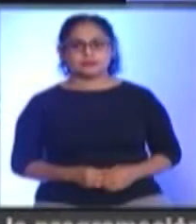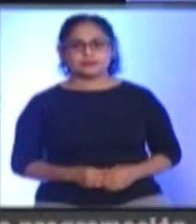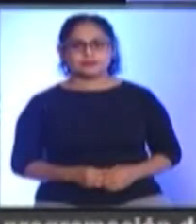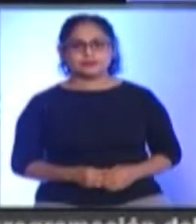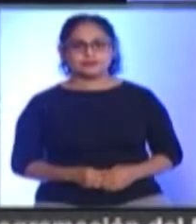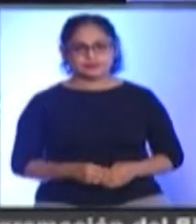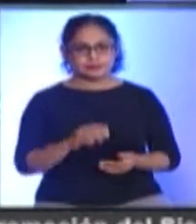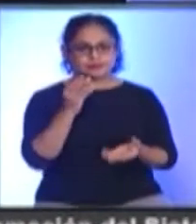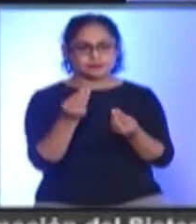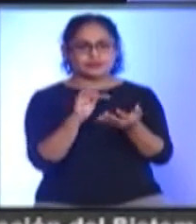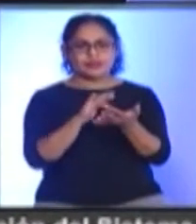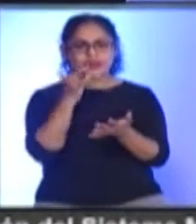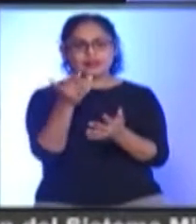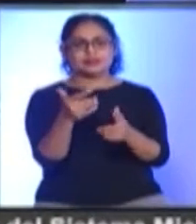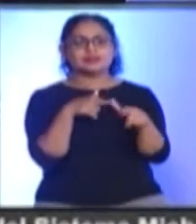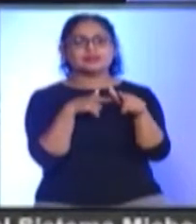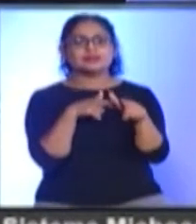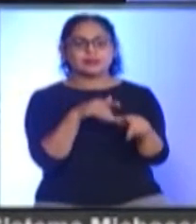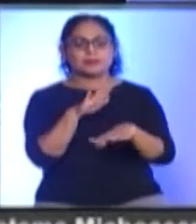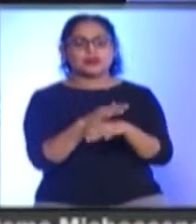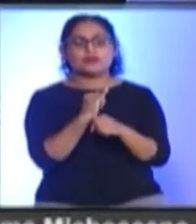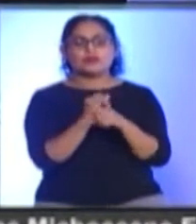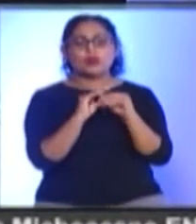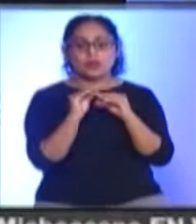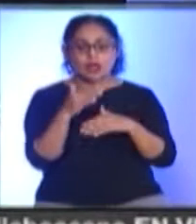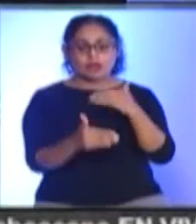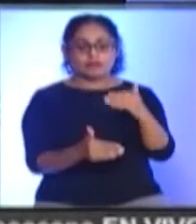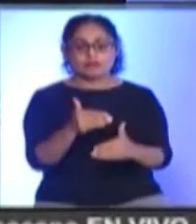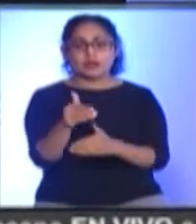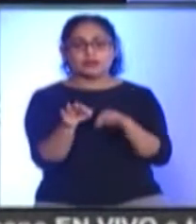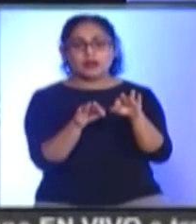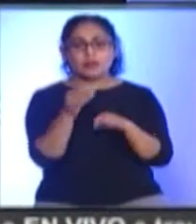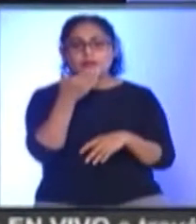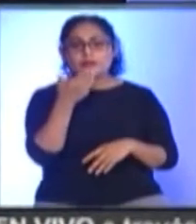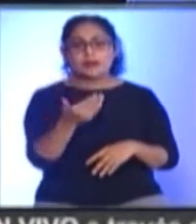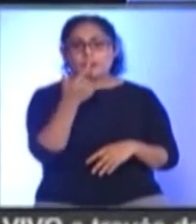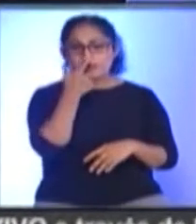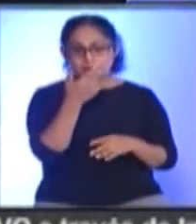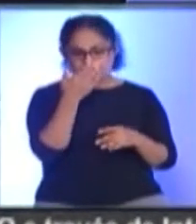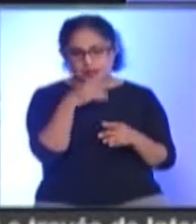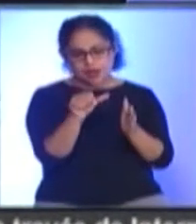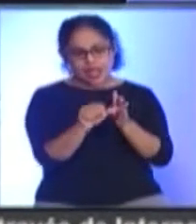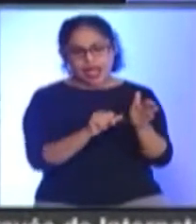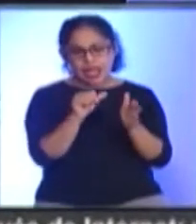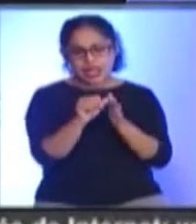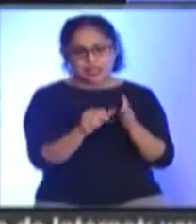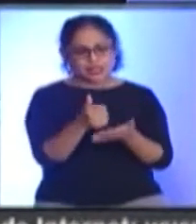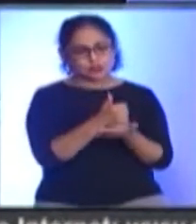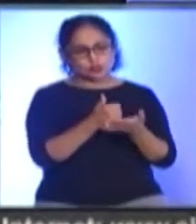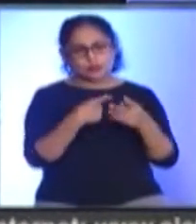Gracias por continuar Con nosotros Tenemos más información Avance El trabajo para cumplir Con la agenda ciudadana Por un bien común